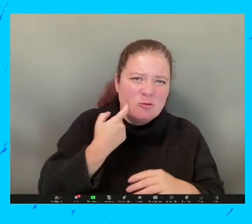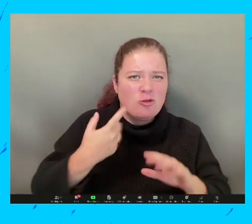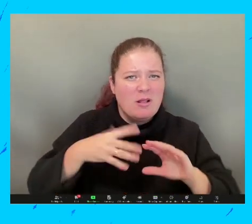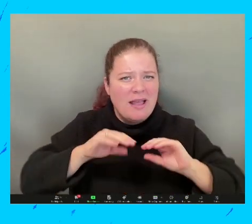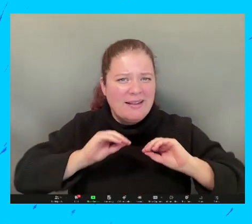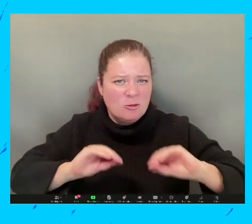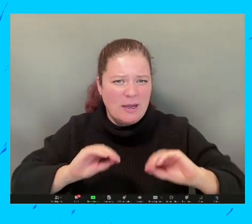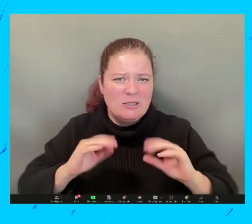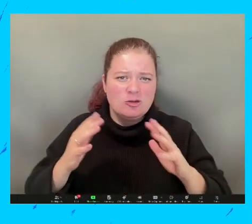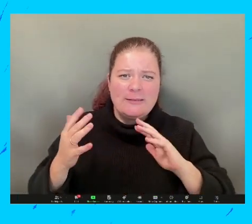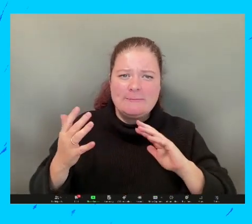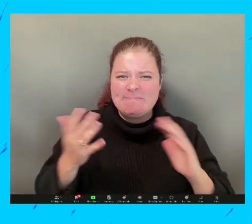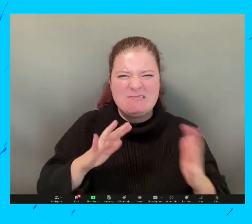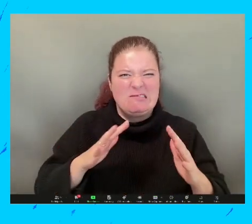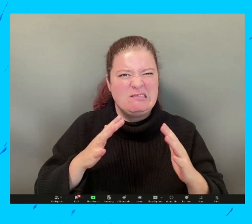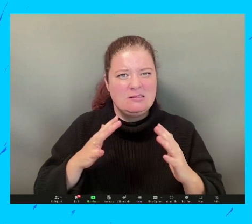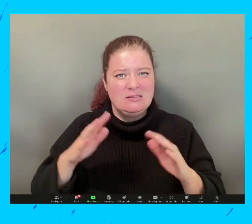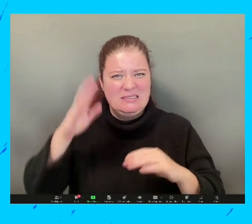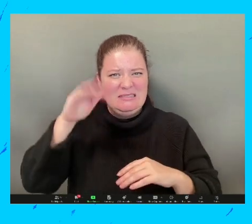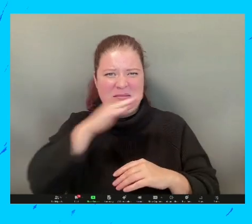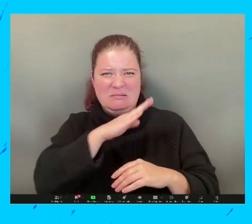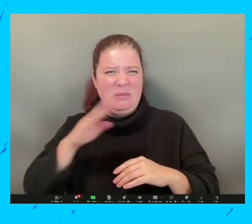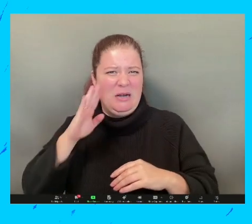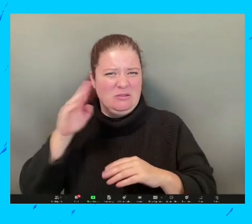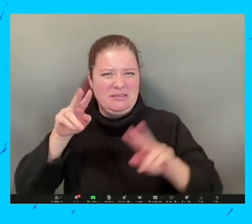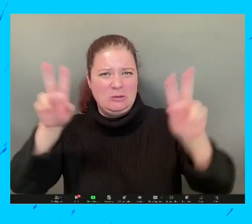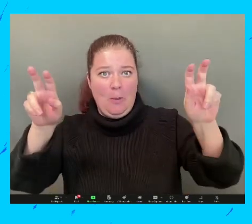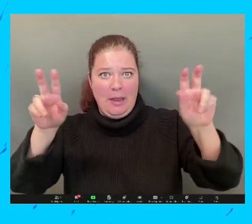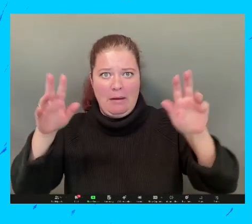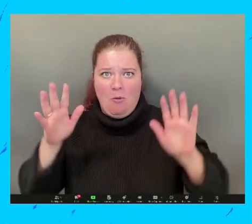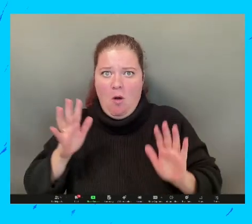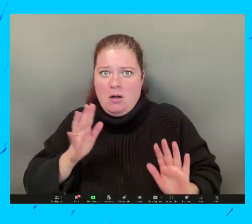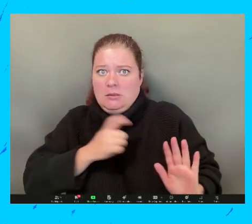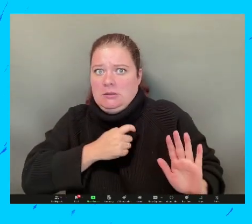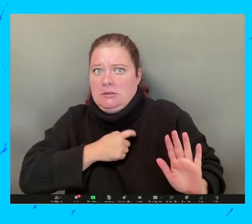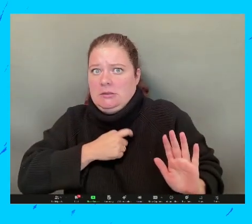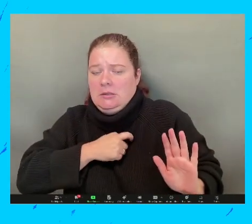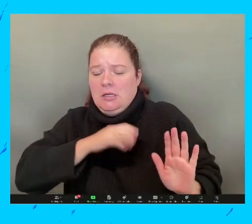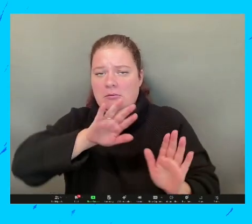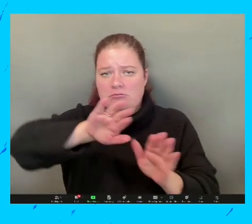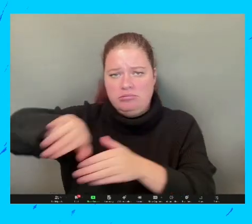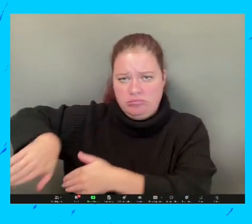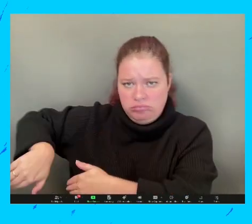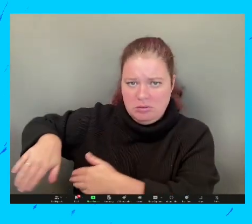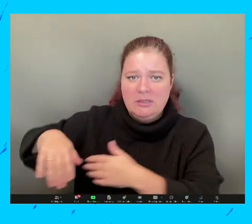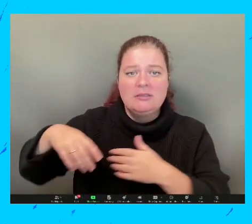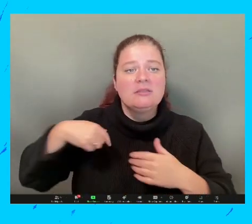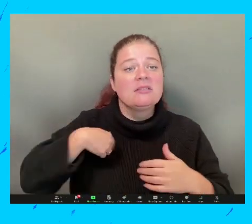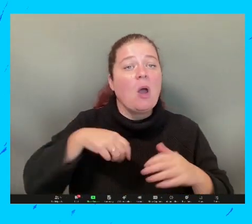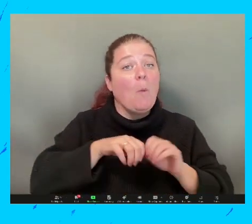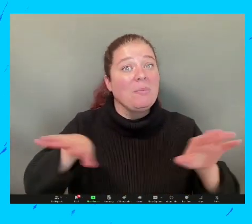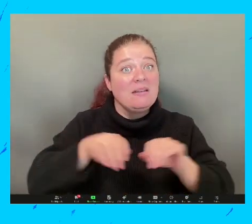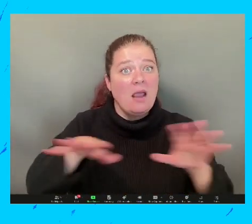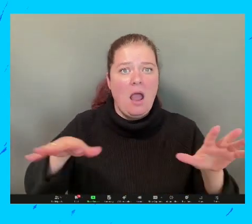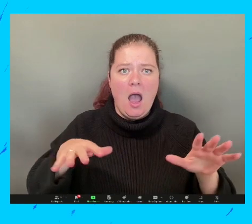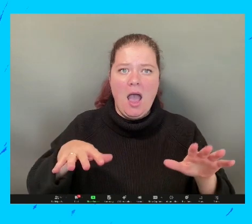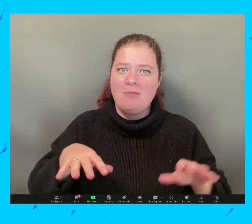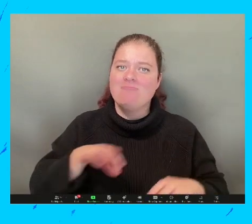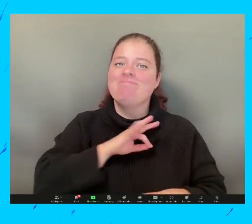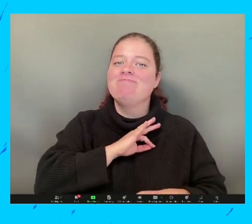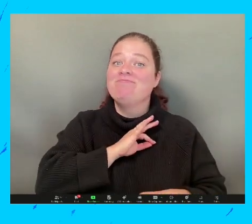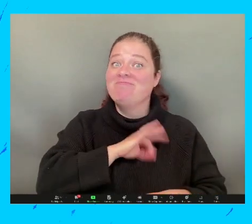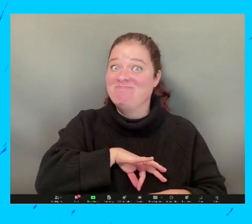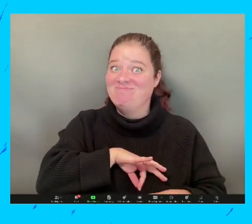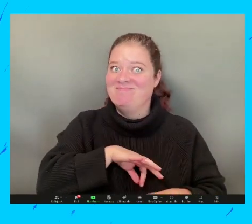la educación sexual ha sido diseminada en los medios de una forma que atenta un poco a los padres y algunas personas. Lo que